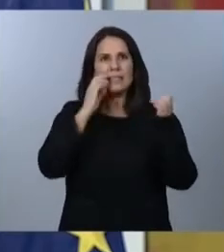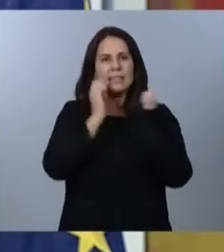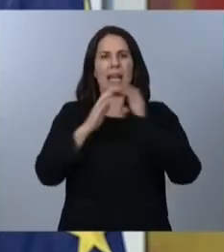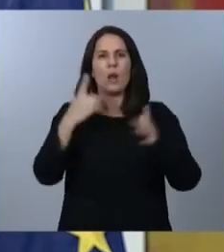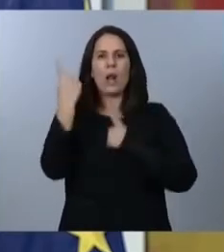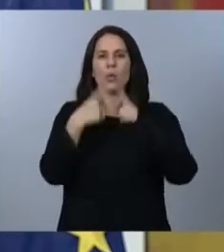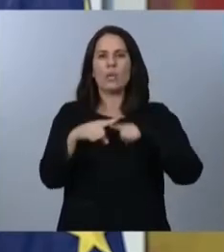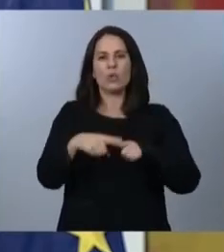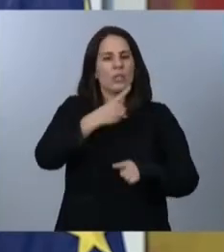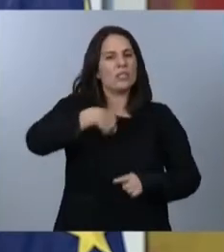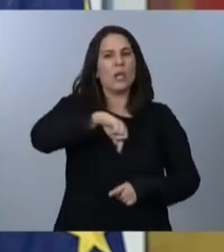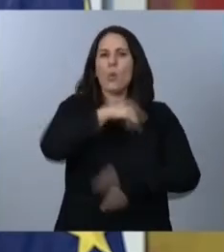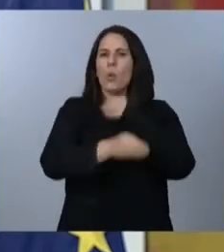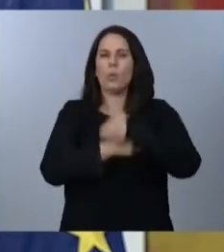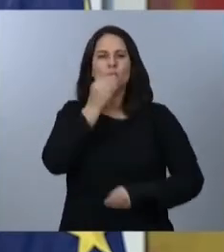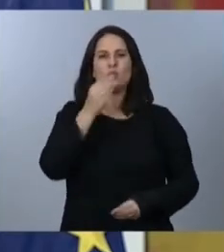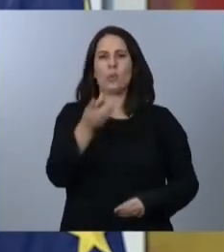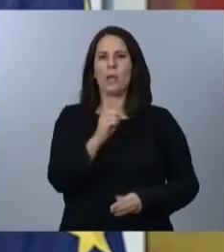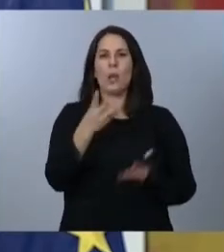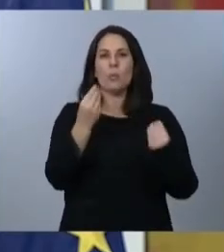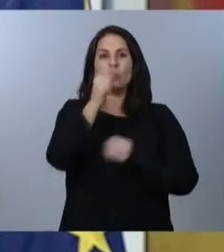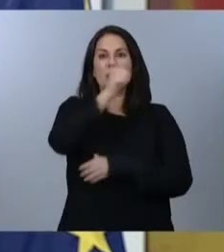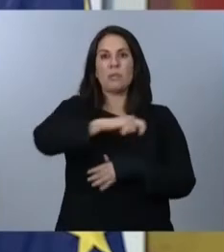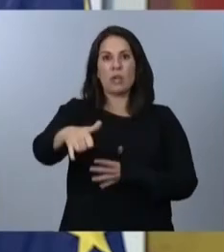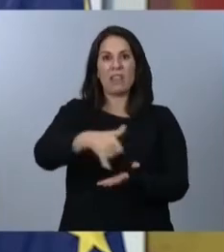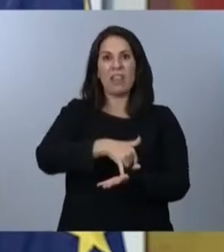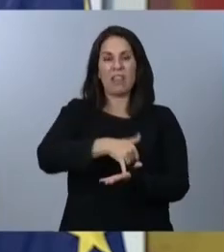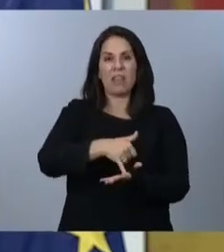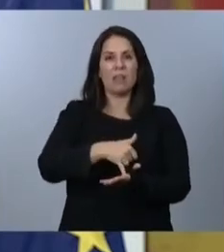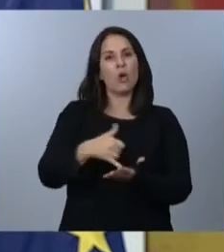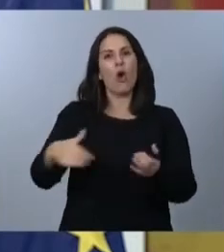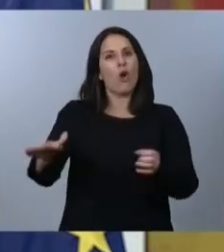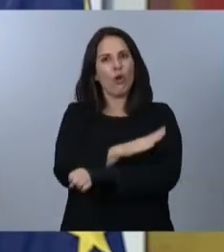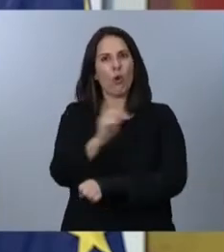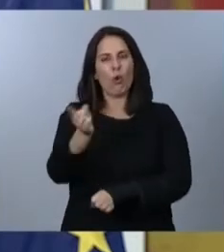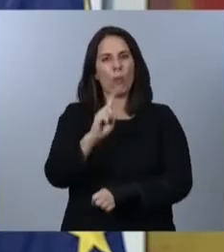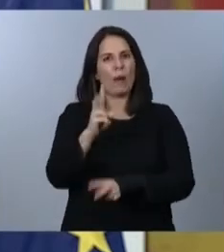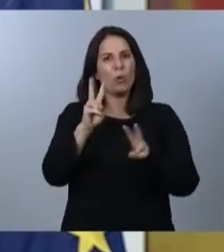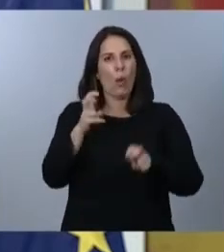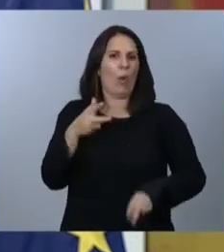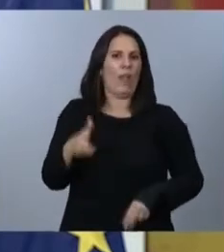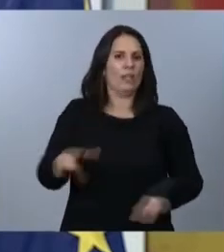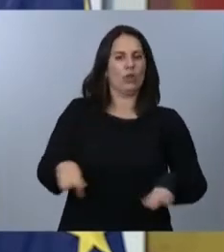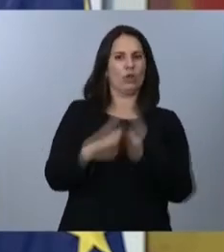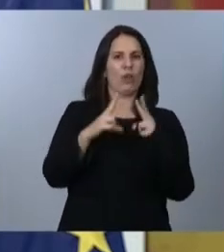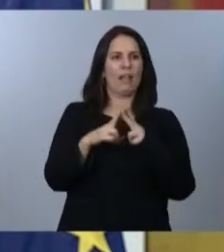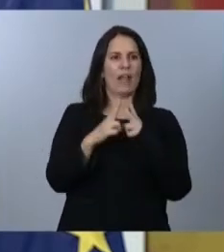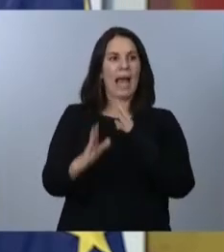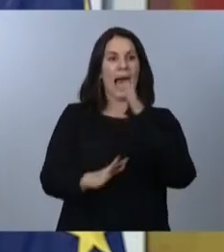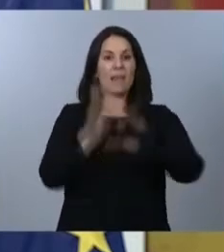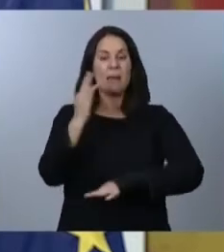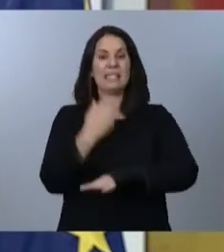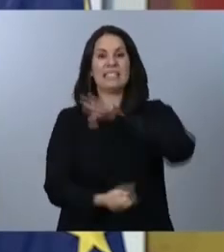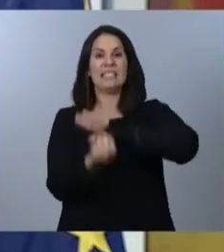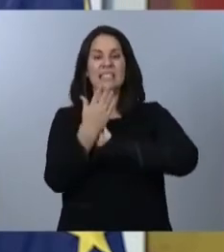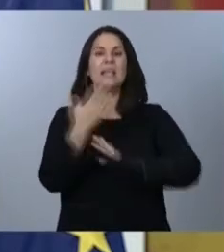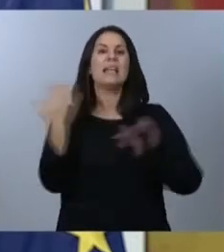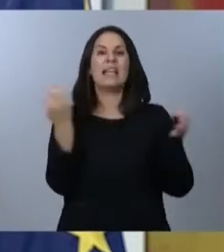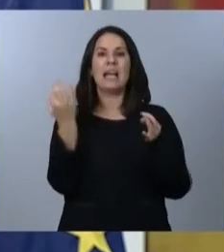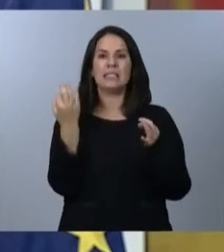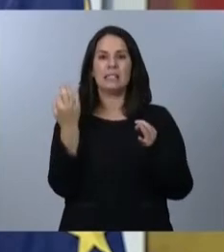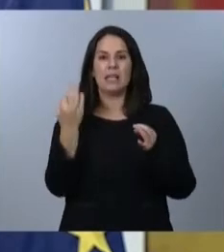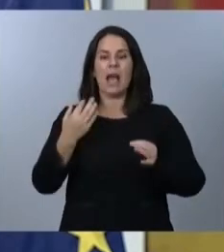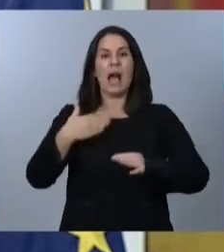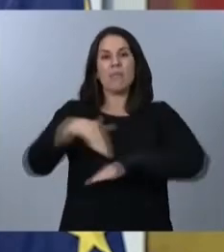Muchas personas vulnerables han quedado fuera de la cobertura de este nuevo derecho social y, además, se ha generado un cuello de botella en la Administración